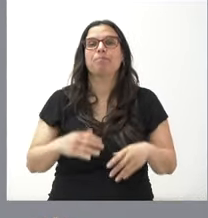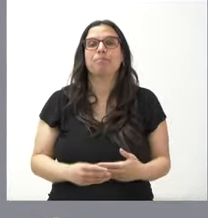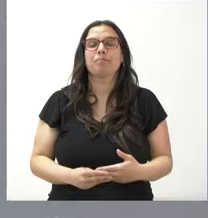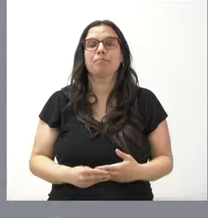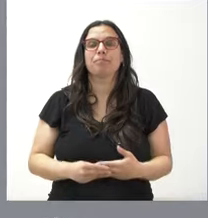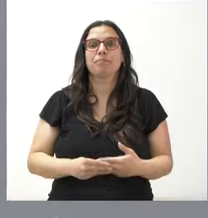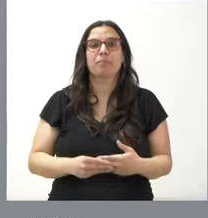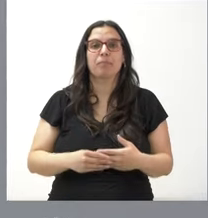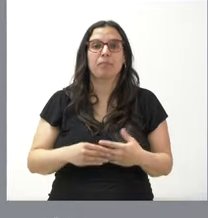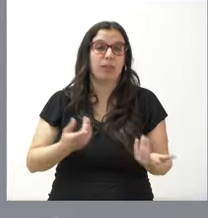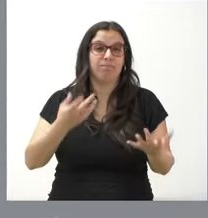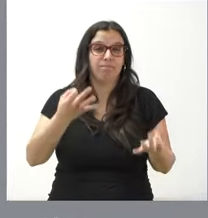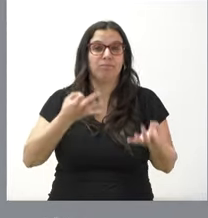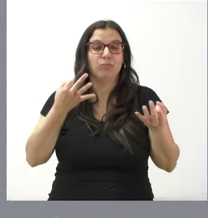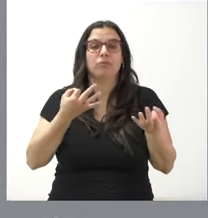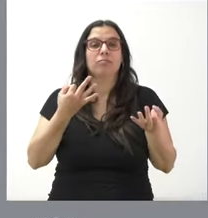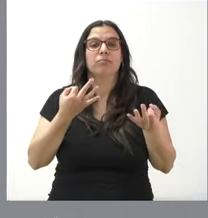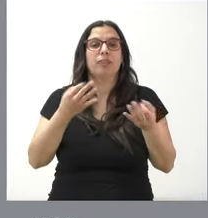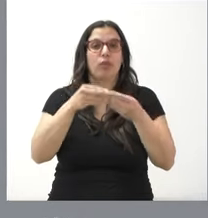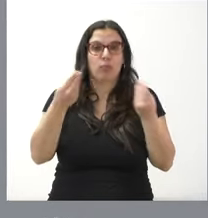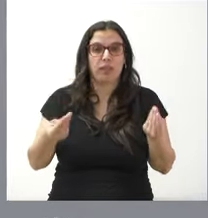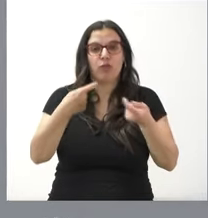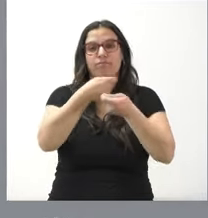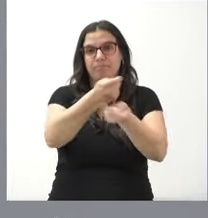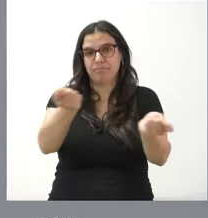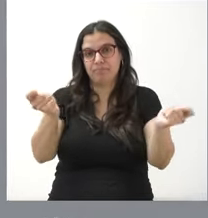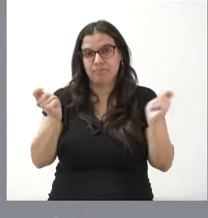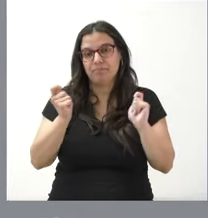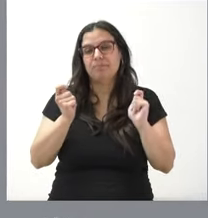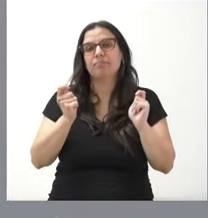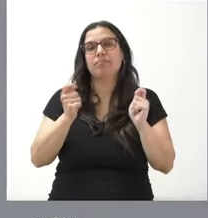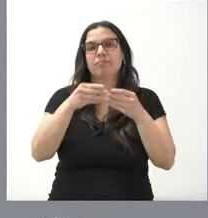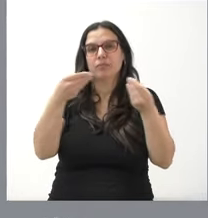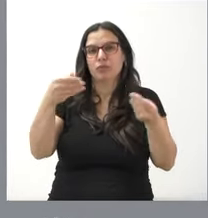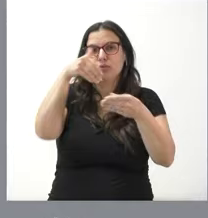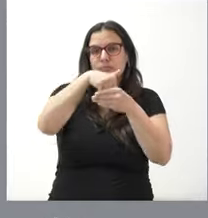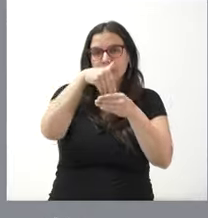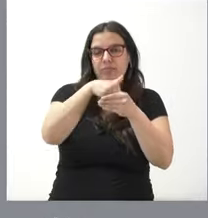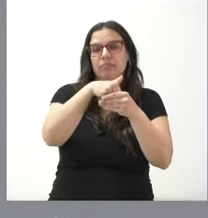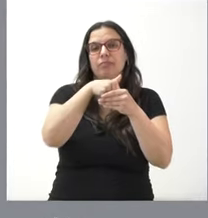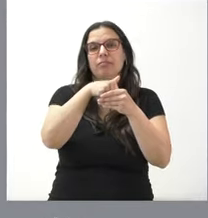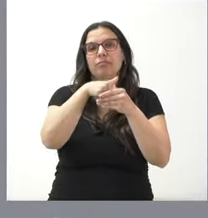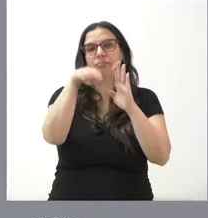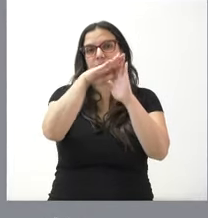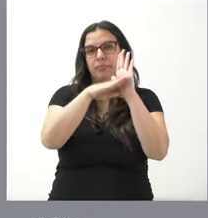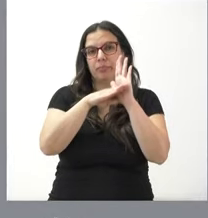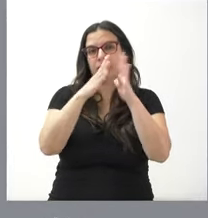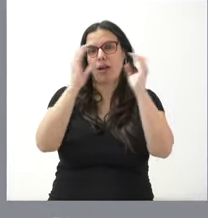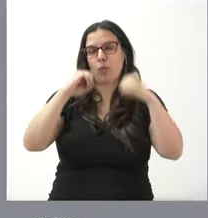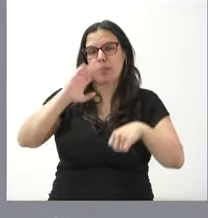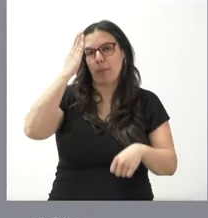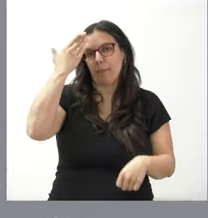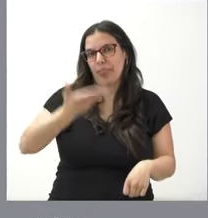les entregamos, como es habitual, toda la documentación que acompaña a los principales acuerdos